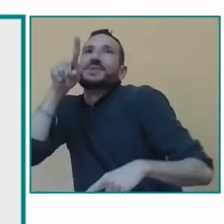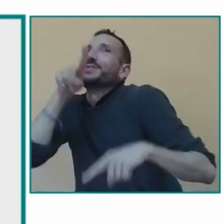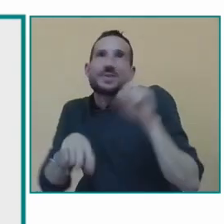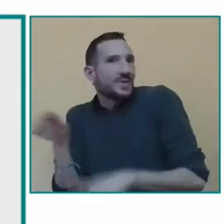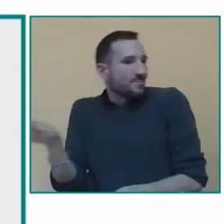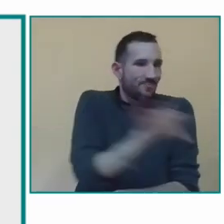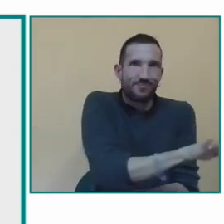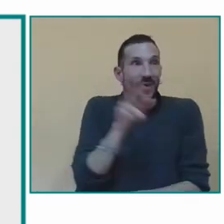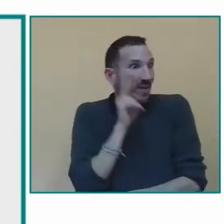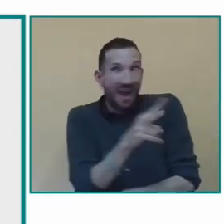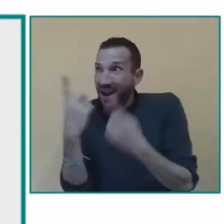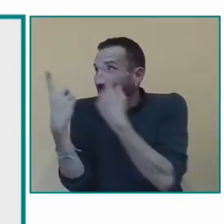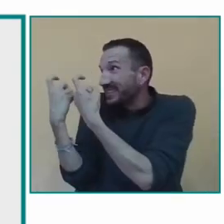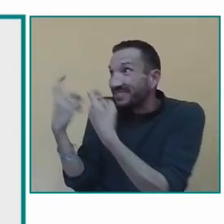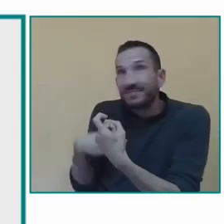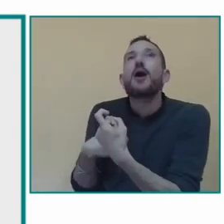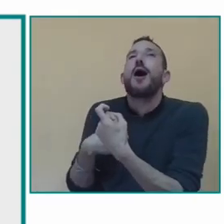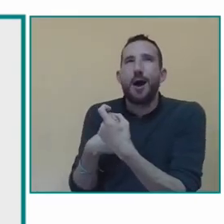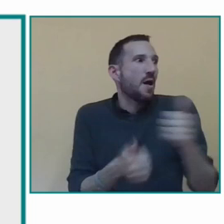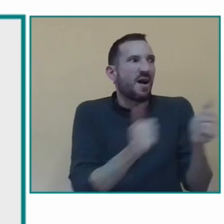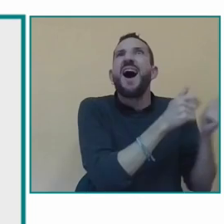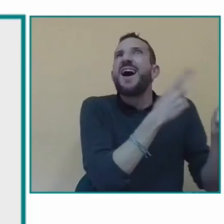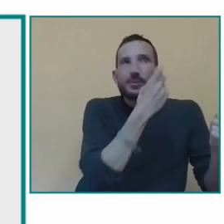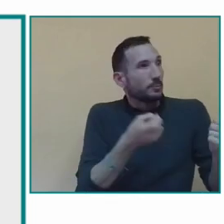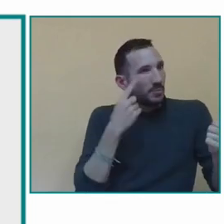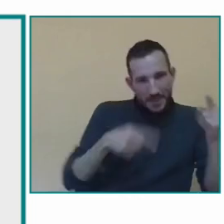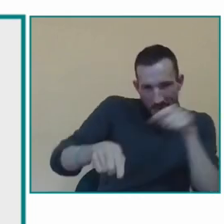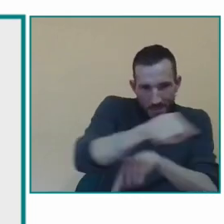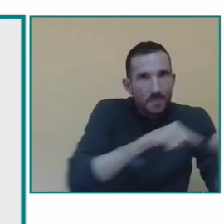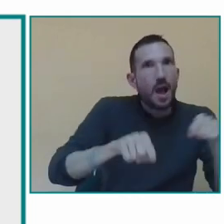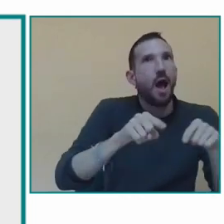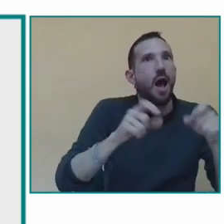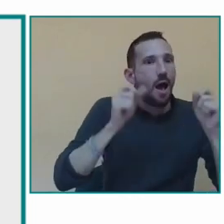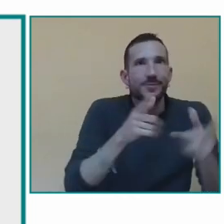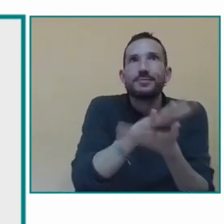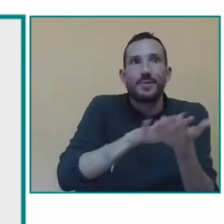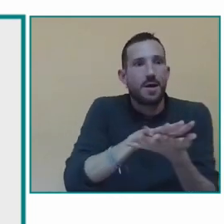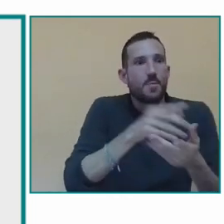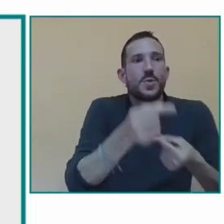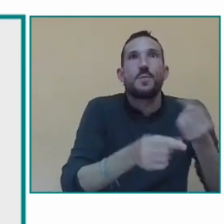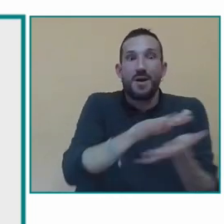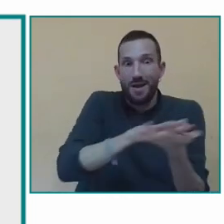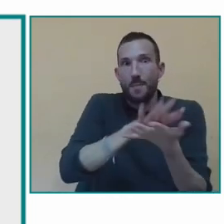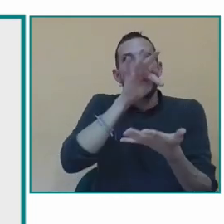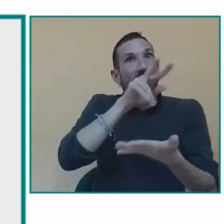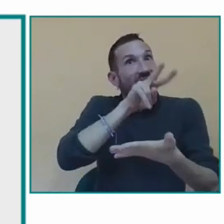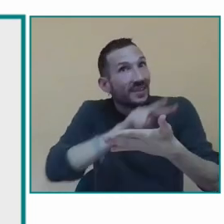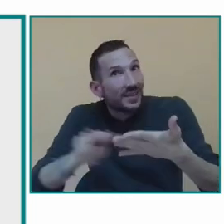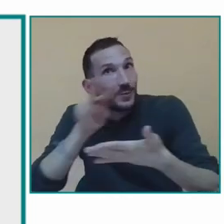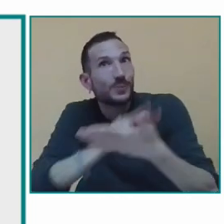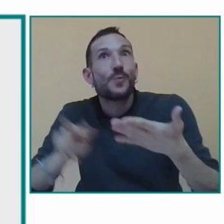audición del lenguaje incluso con el especialista en lengua de signos pues para trabajar esa numeración a partir de la lengua de signos con materiales